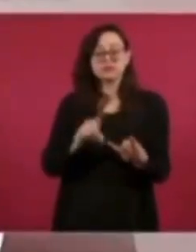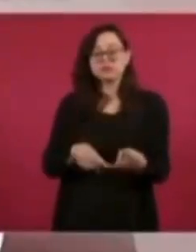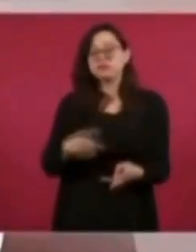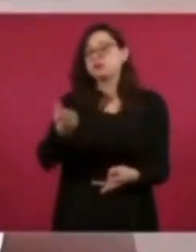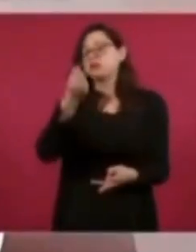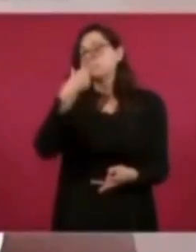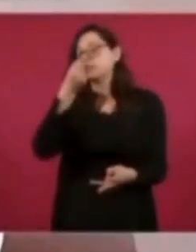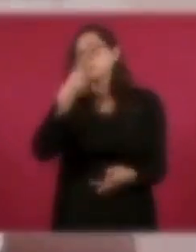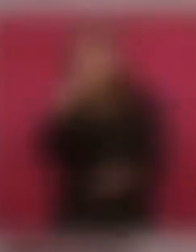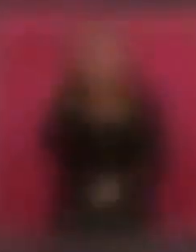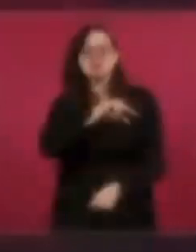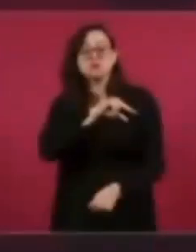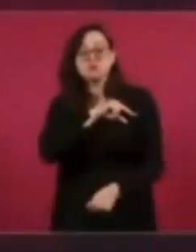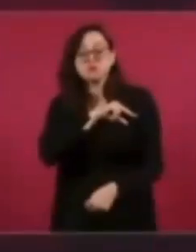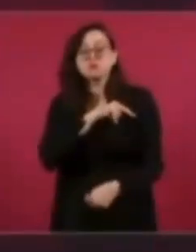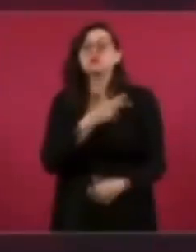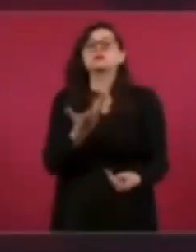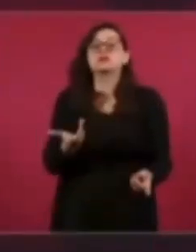abasto de medicamentos.